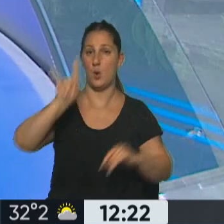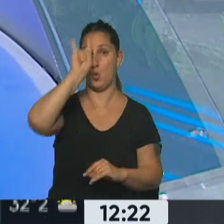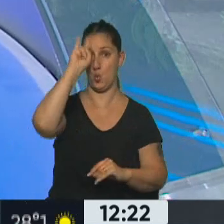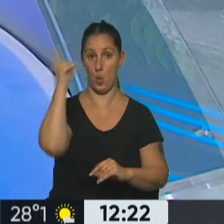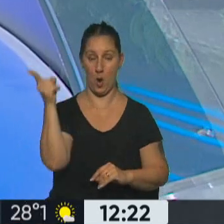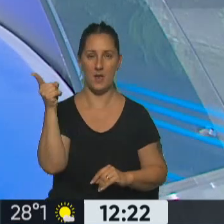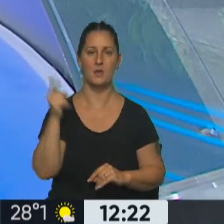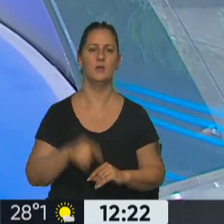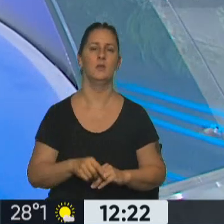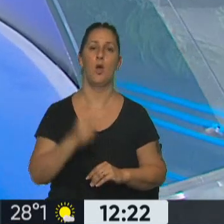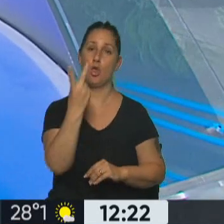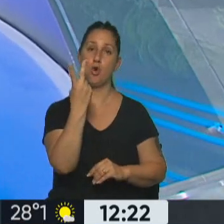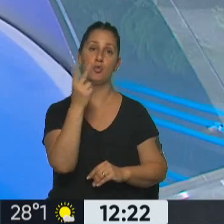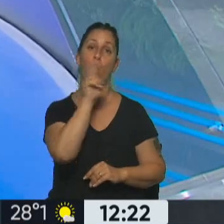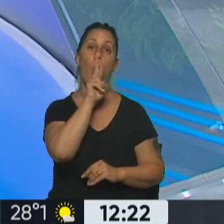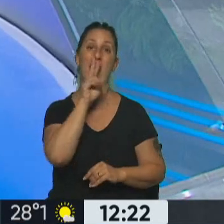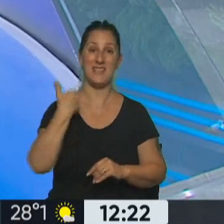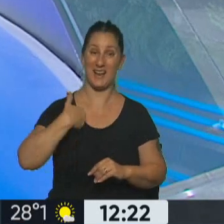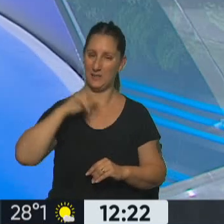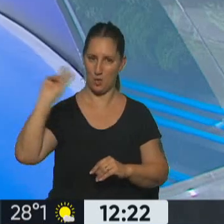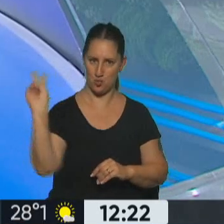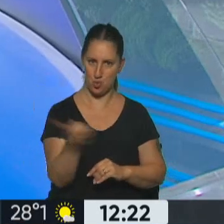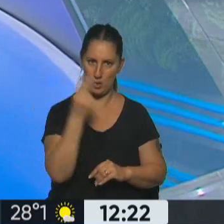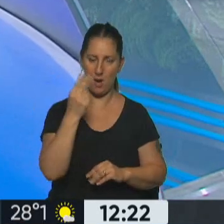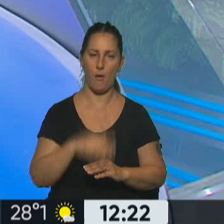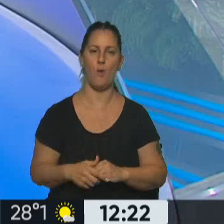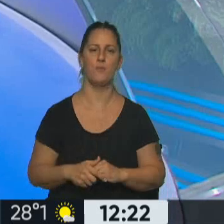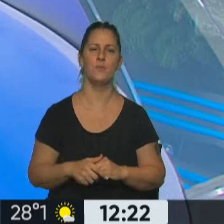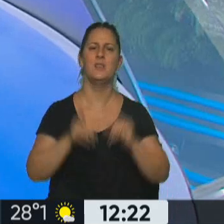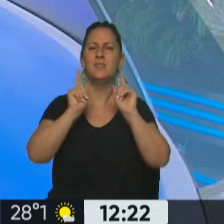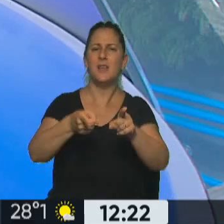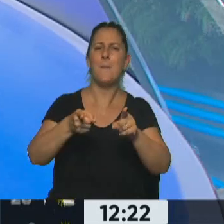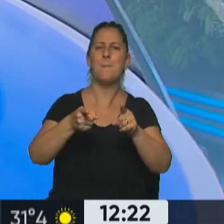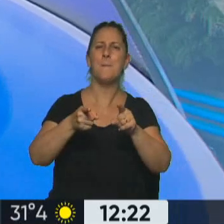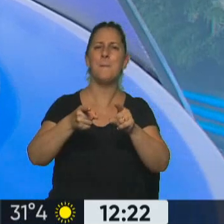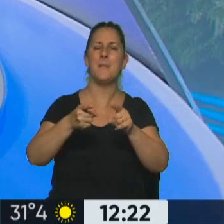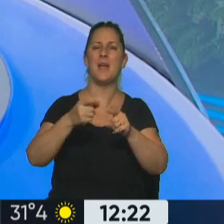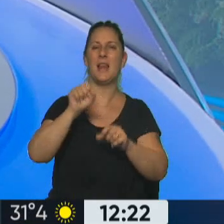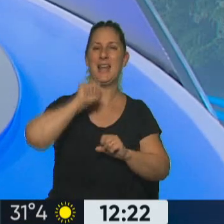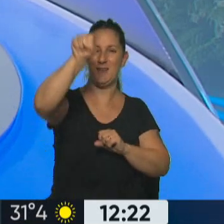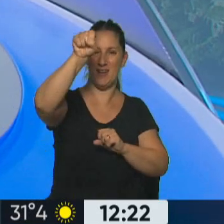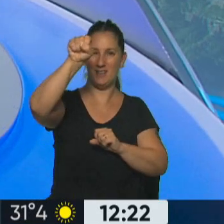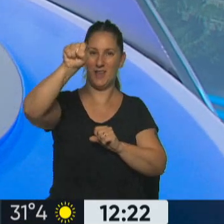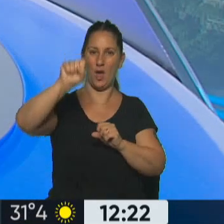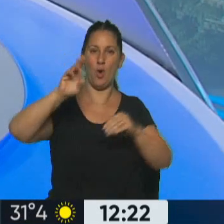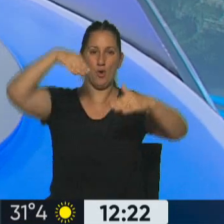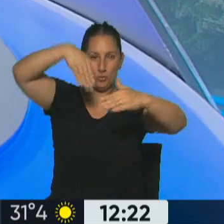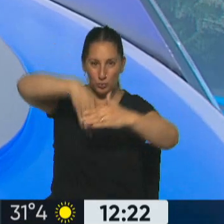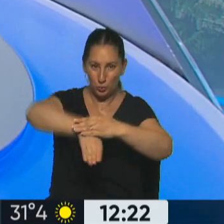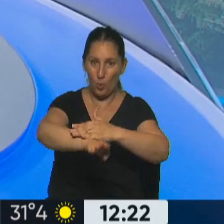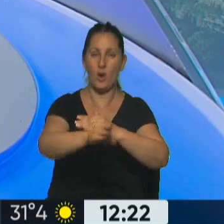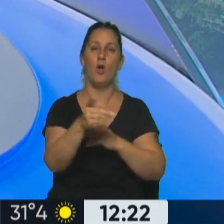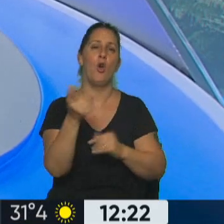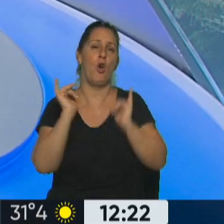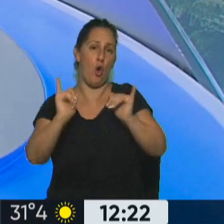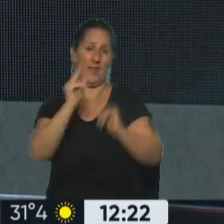del Uruguay. Le cuesta la vida a dos argentinas. También hacíamos mención a lo sucedido en el túnel de Avenida del Libertador. Este joven de